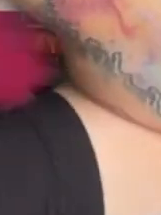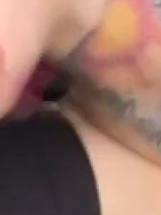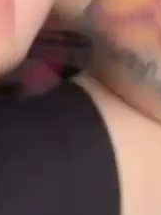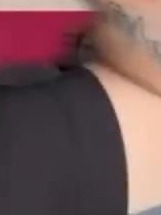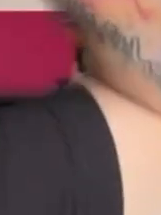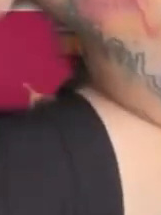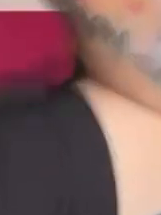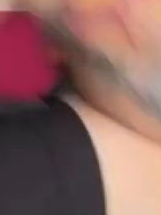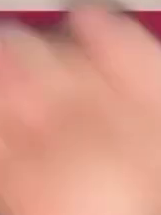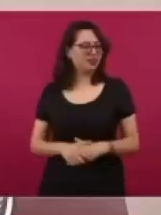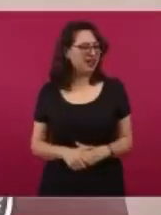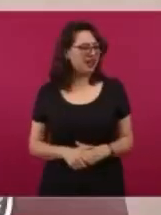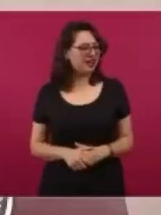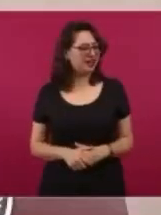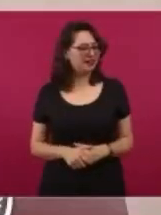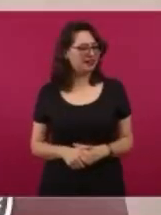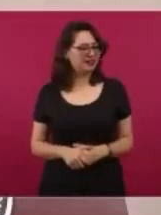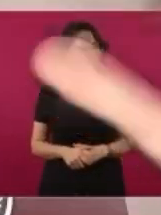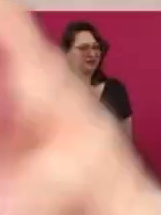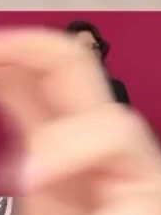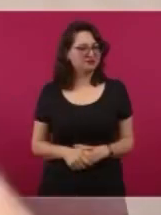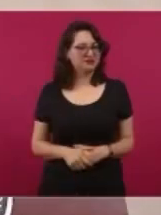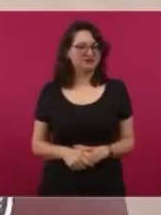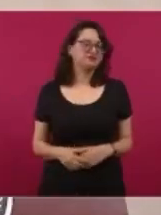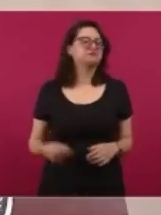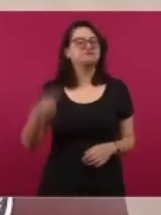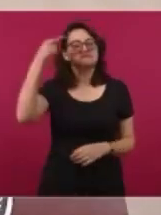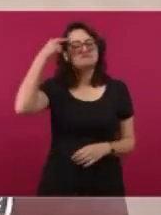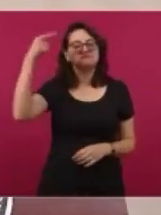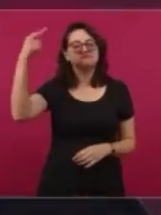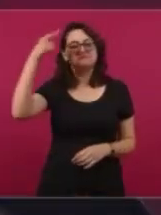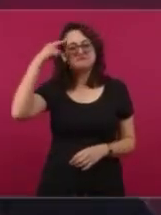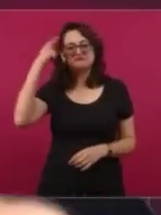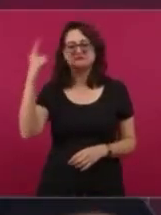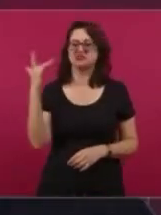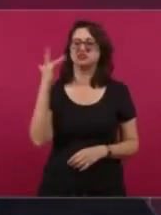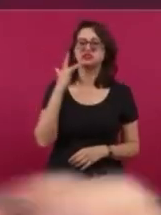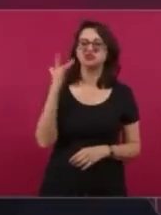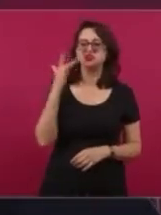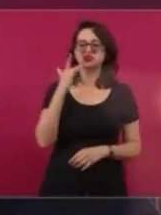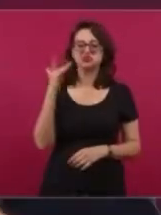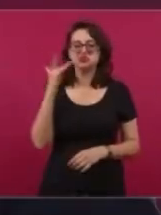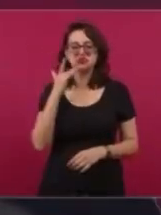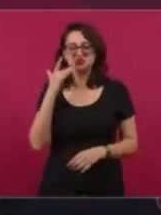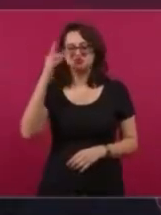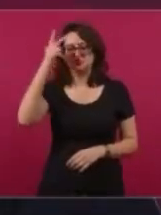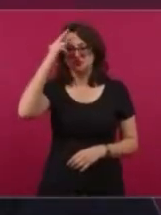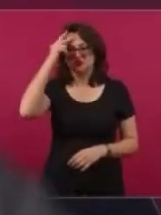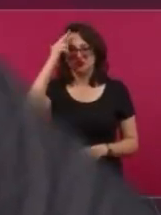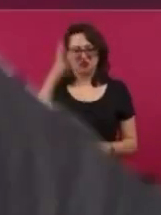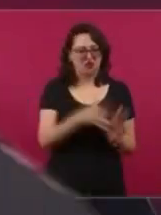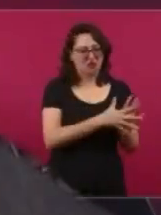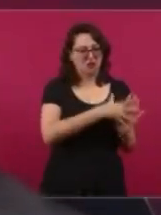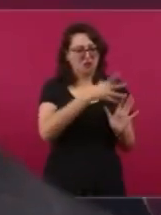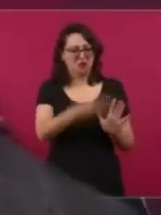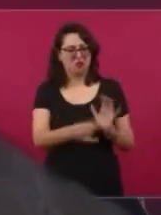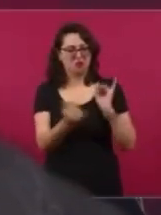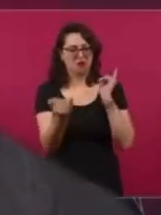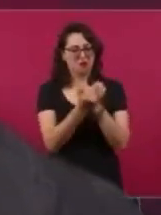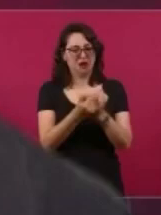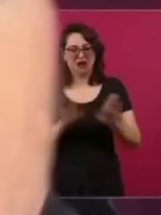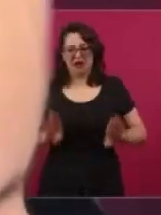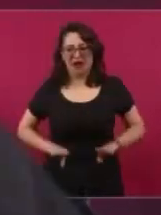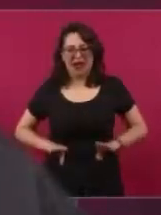nuestros viejitos. ¿Cómo la ven? Que quiere ahora decir que él siempre ha querido y siempre le ha dado la ayuda. ¿Cómo la ven?